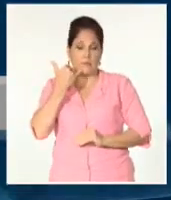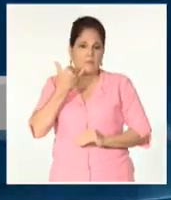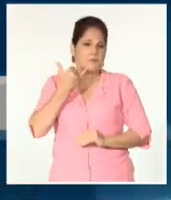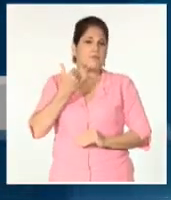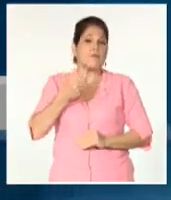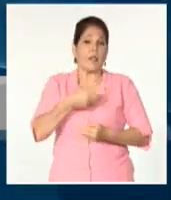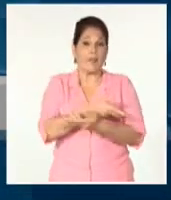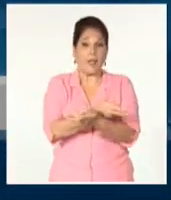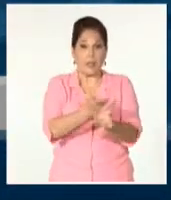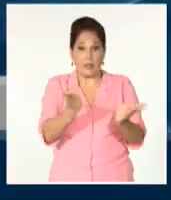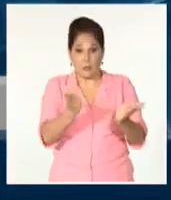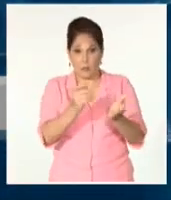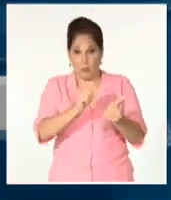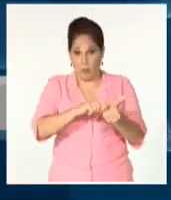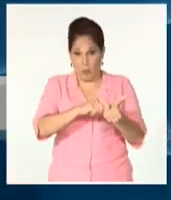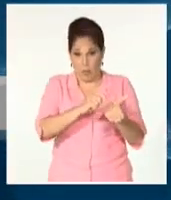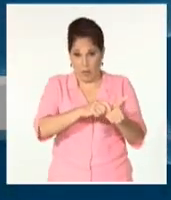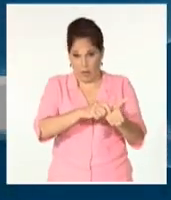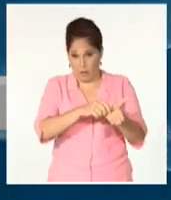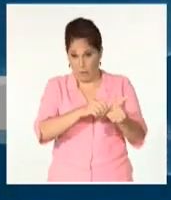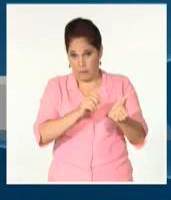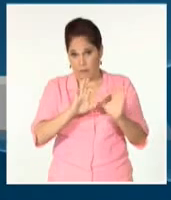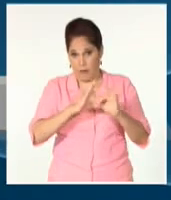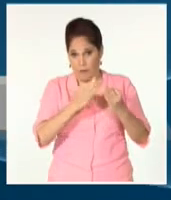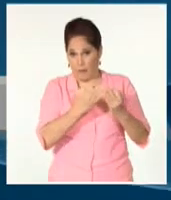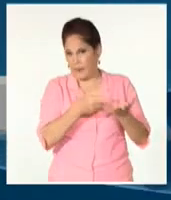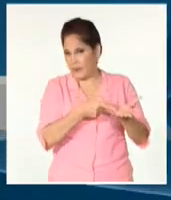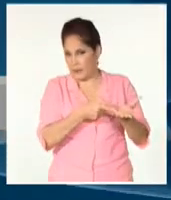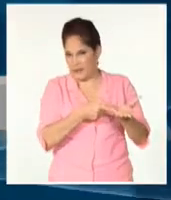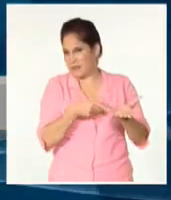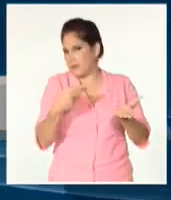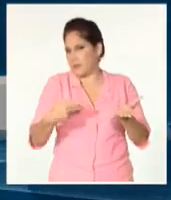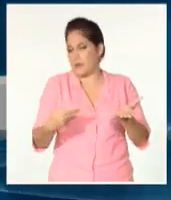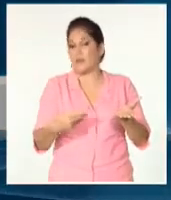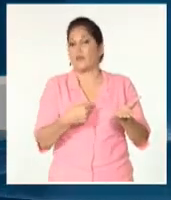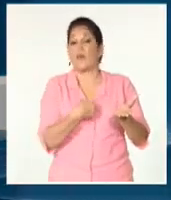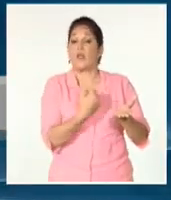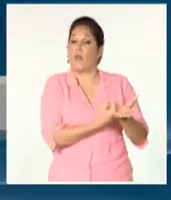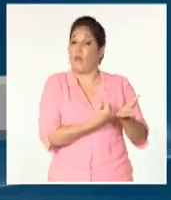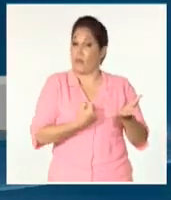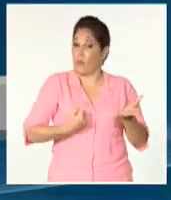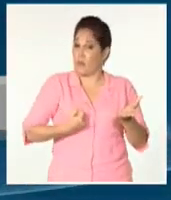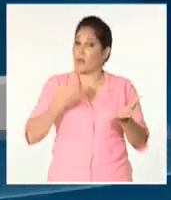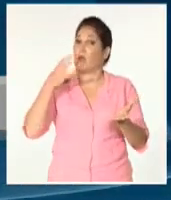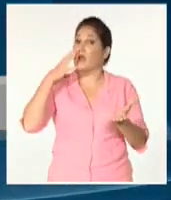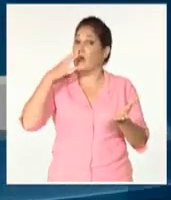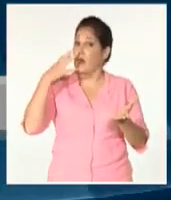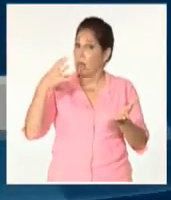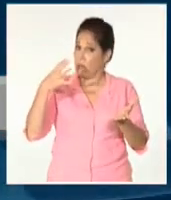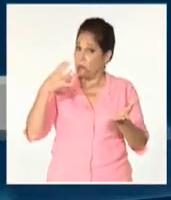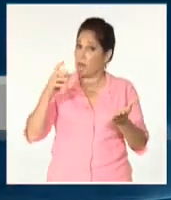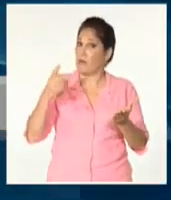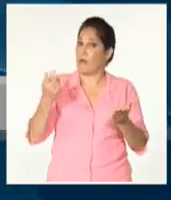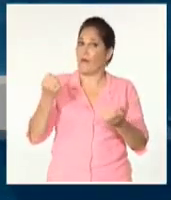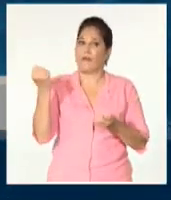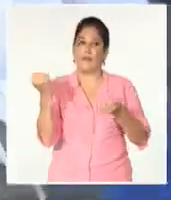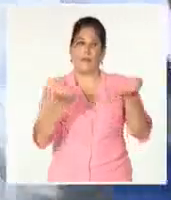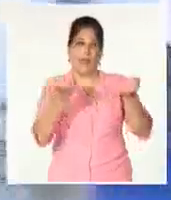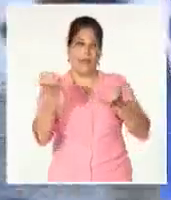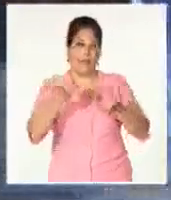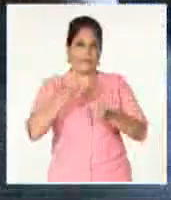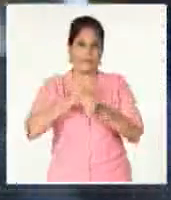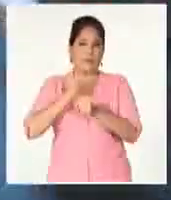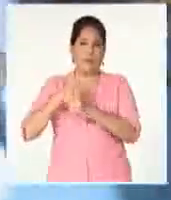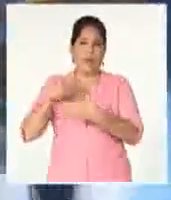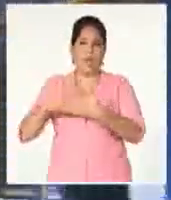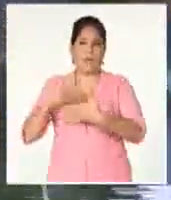distribución de la canasta familiar normada, se está haciendo un esfuerzo importante, hay que reconocer por transportistas y trabajadores de las